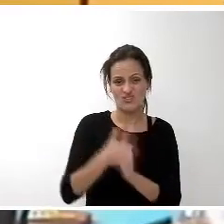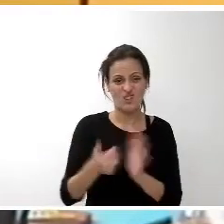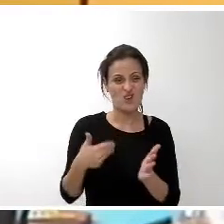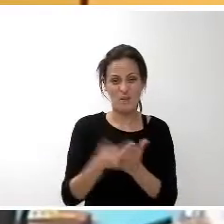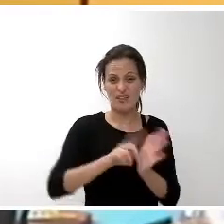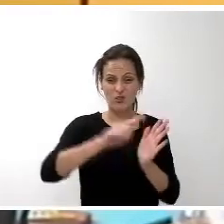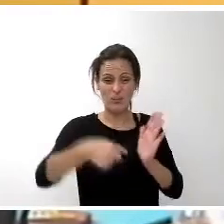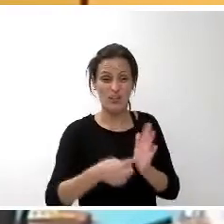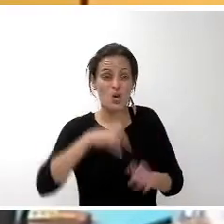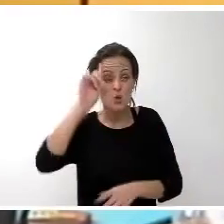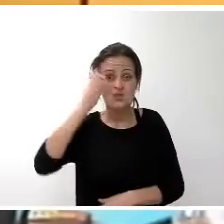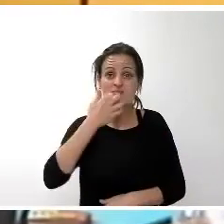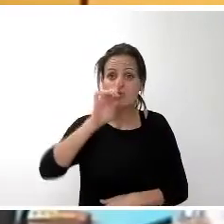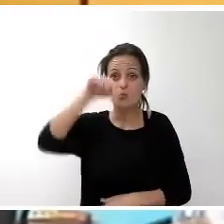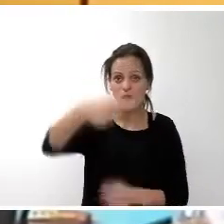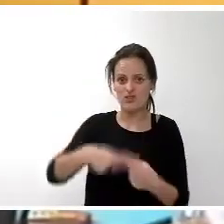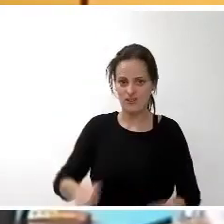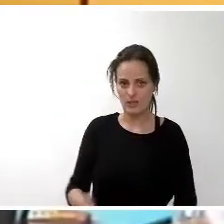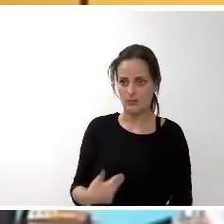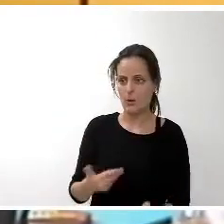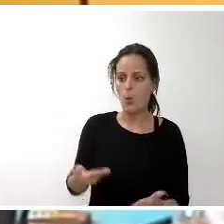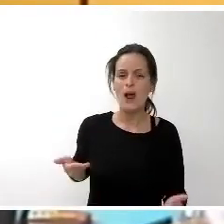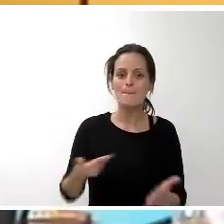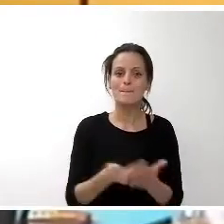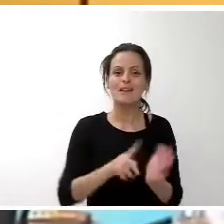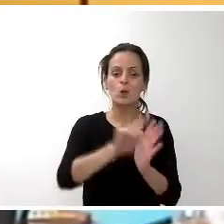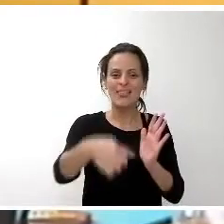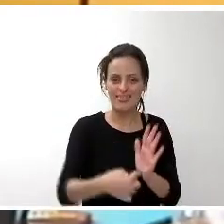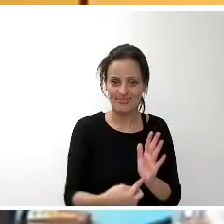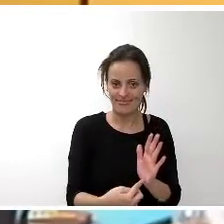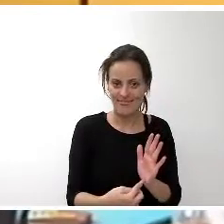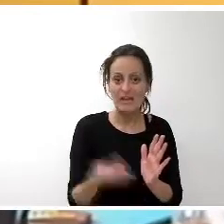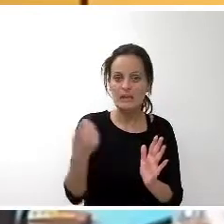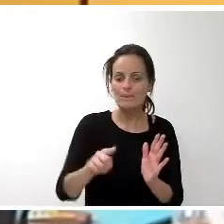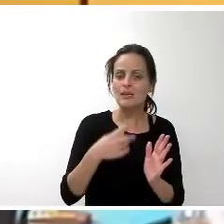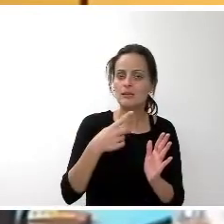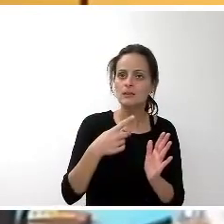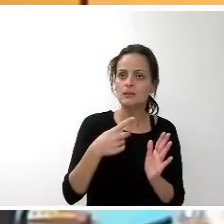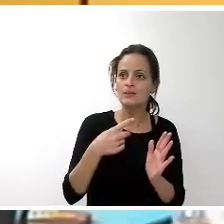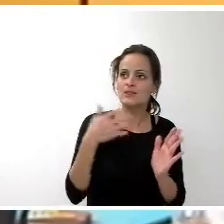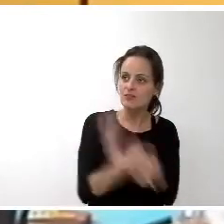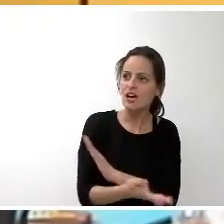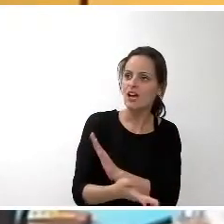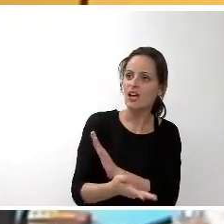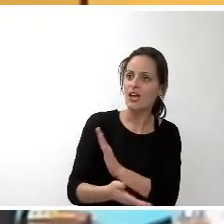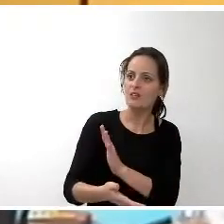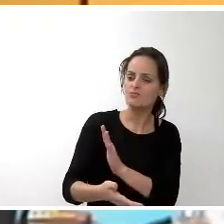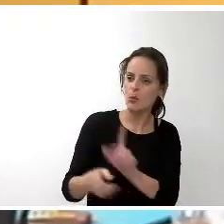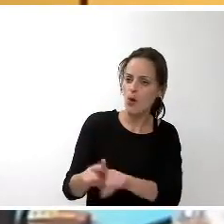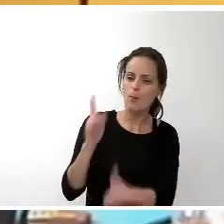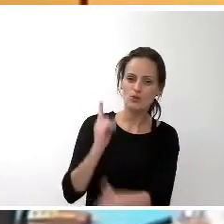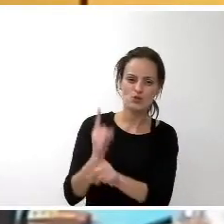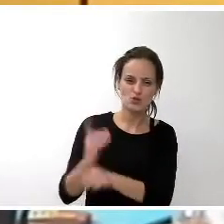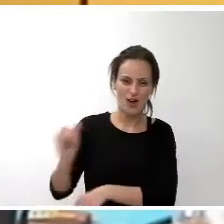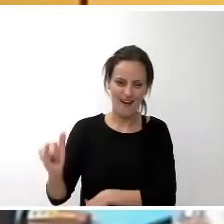será diferente, pero plantear una enmienda a la totalidad también habla de la oposición. El proyecto de presupuesto